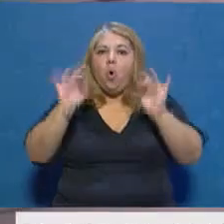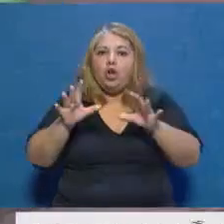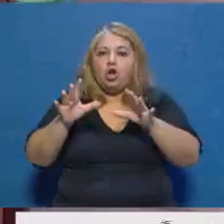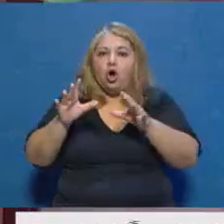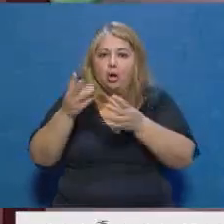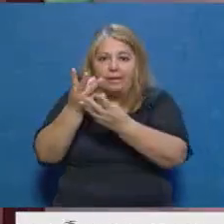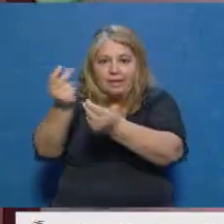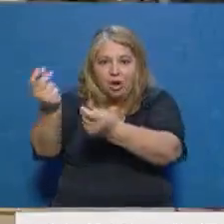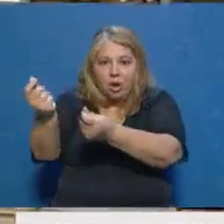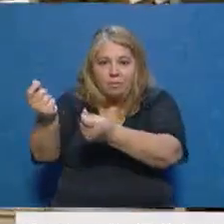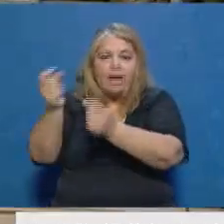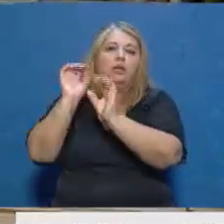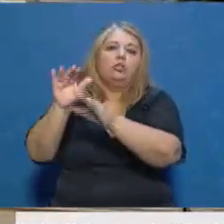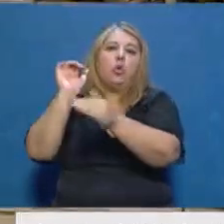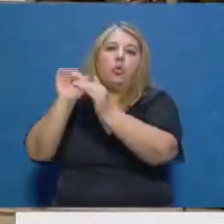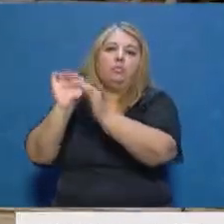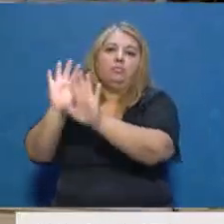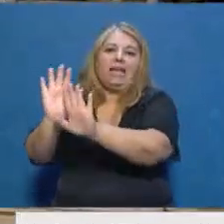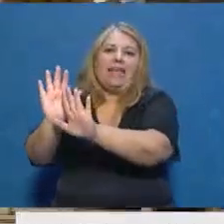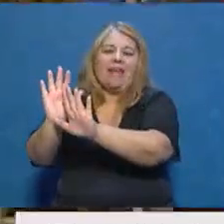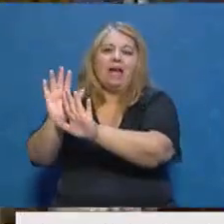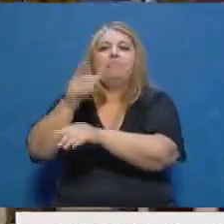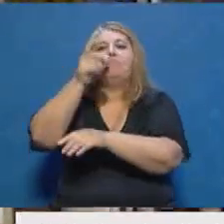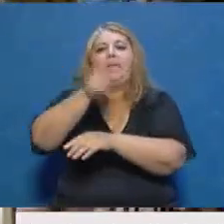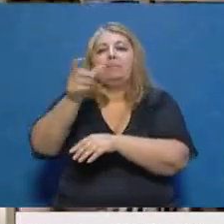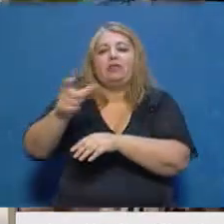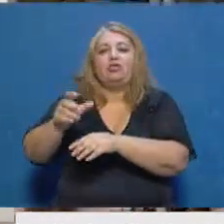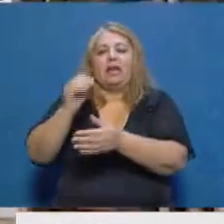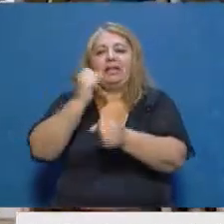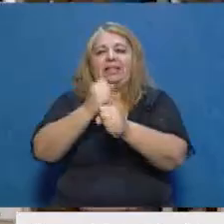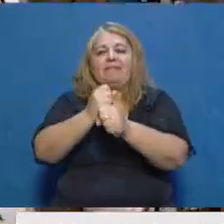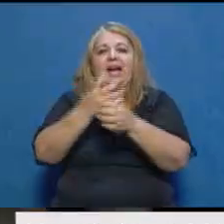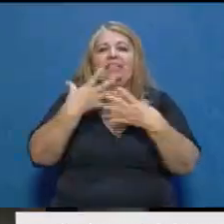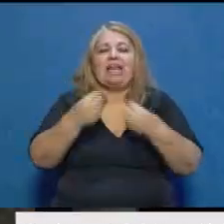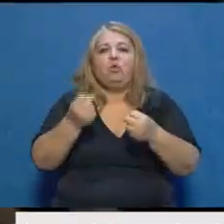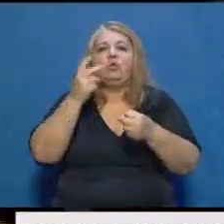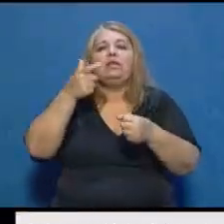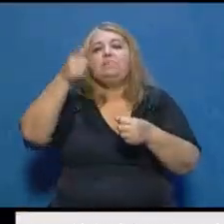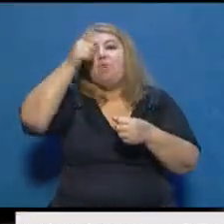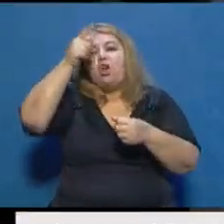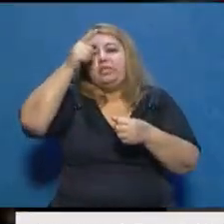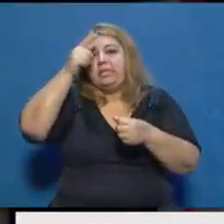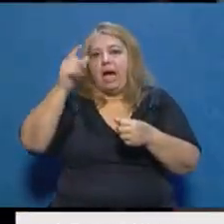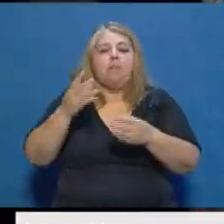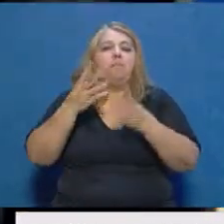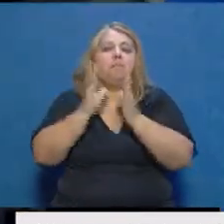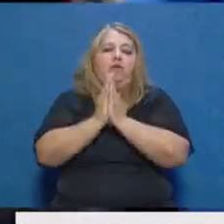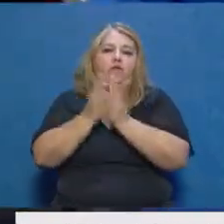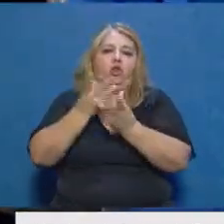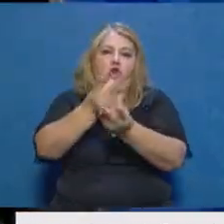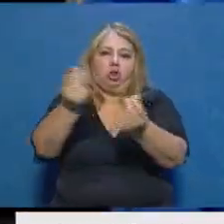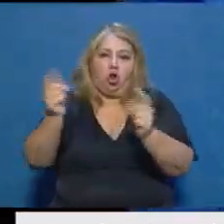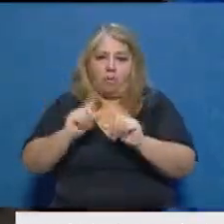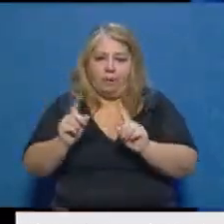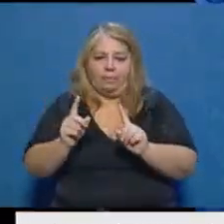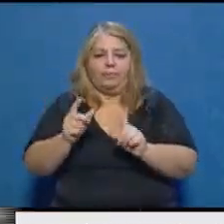de forma exclusiva para el personal de la salud y de la seguridad. Repetimos, lo acaba de tuitear el gobernador de la